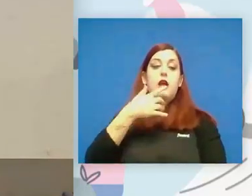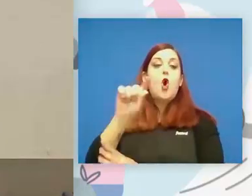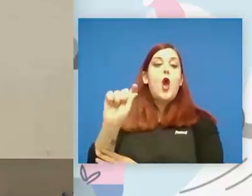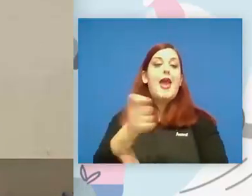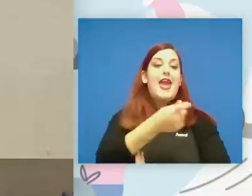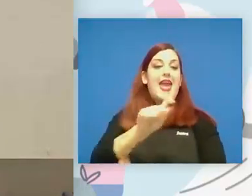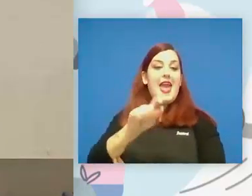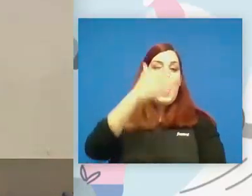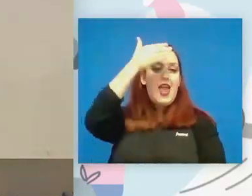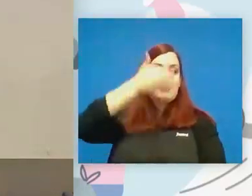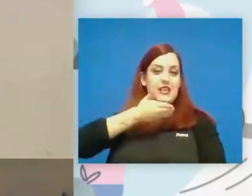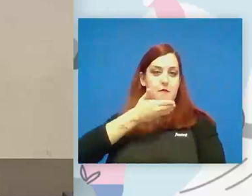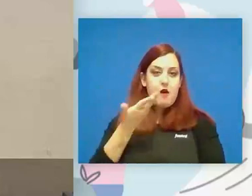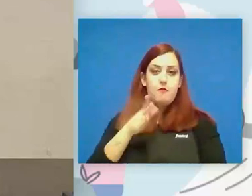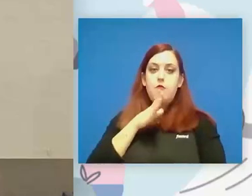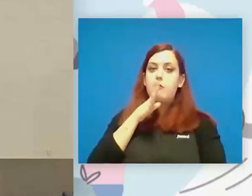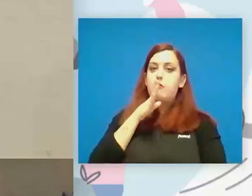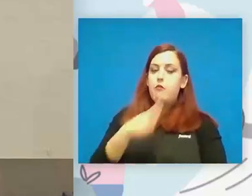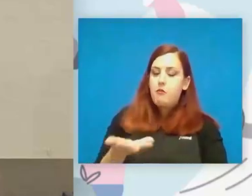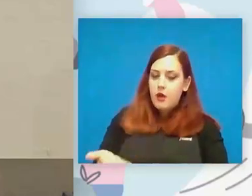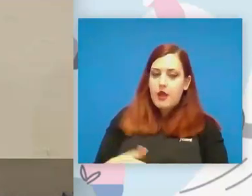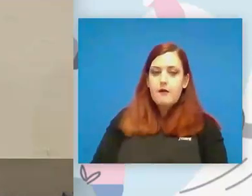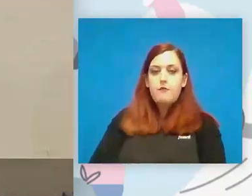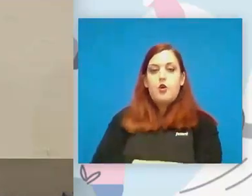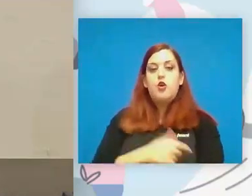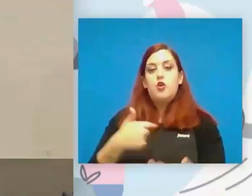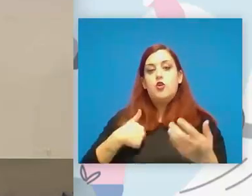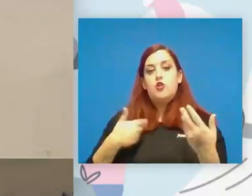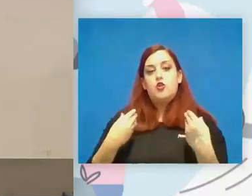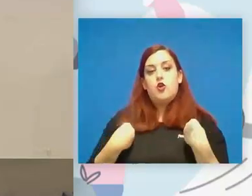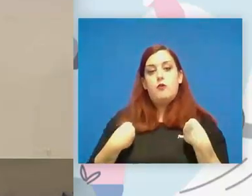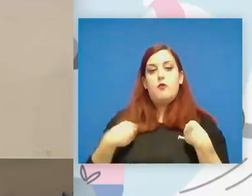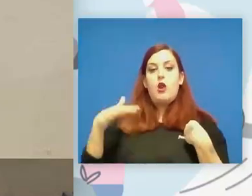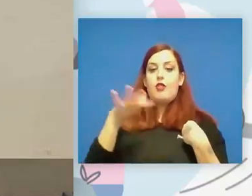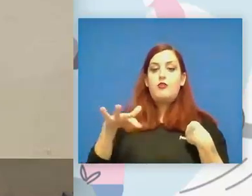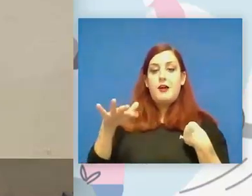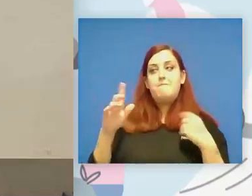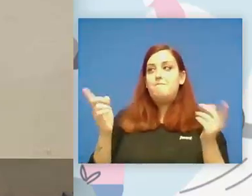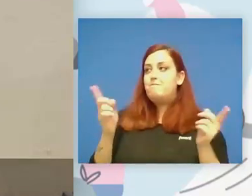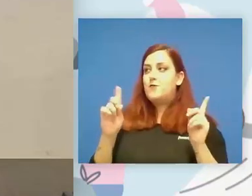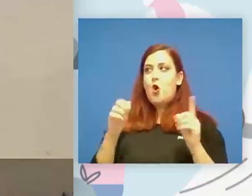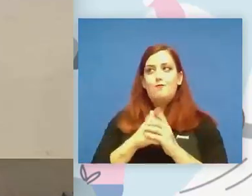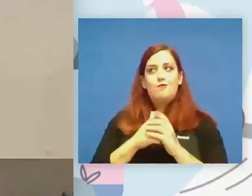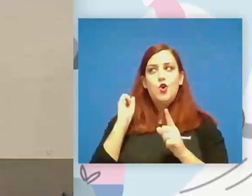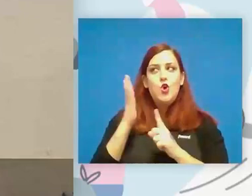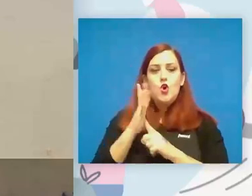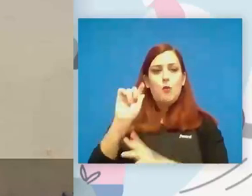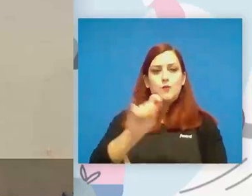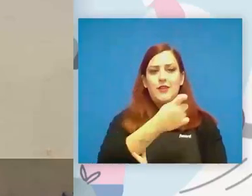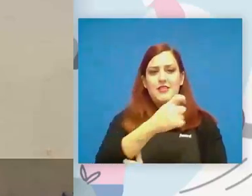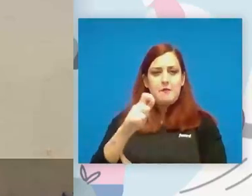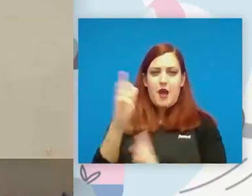muy bien empecemos ¿dónde vive usted? pues vivo no sé es que ahí clubes de esgrima no bueno y